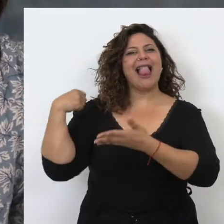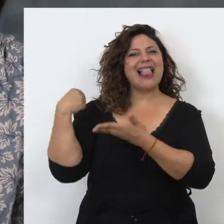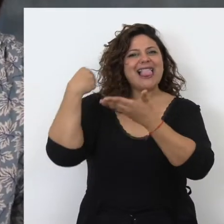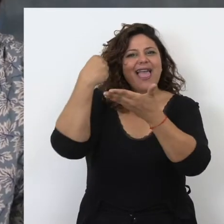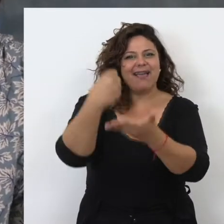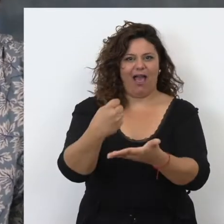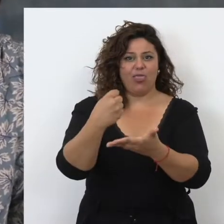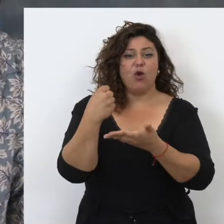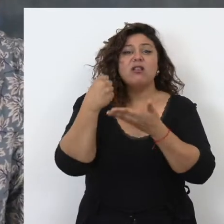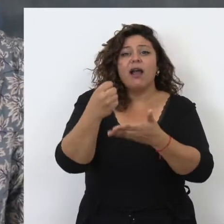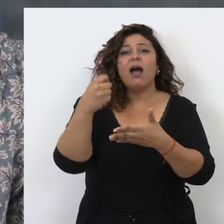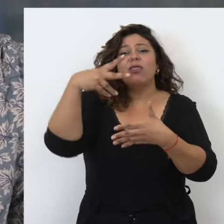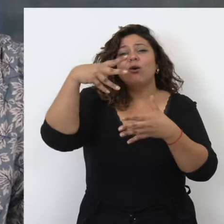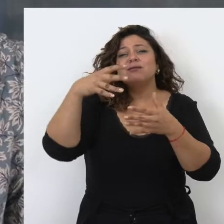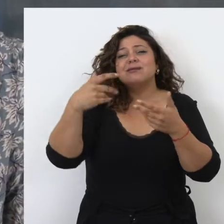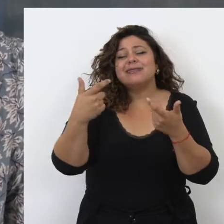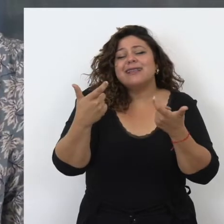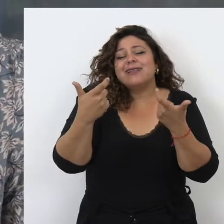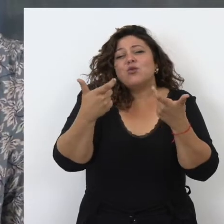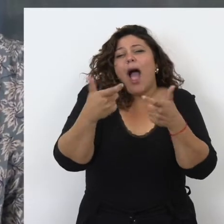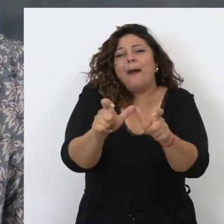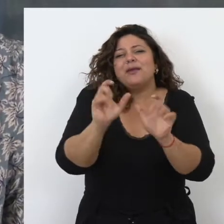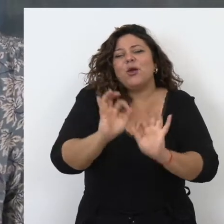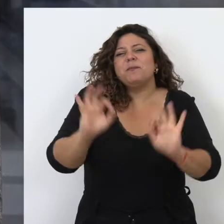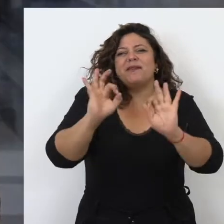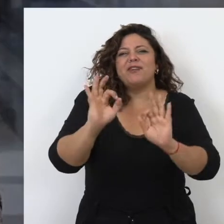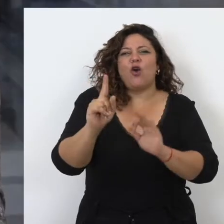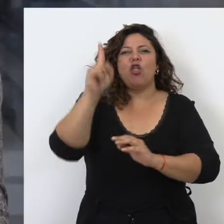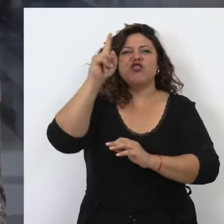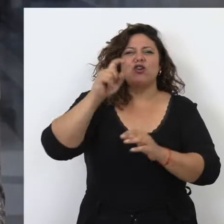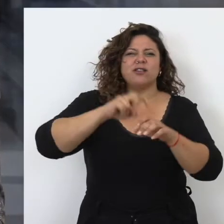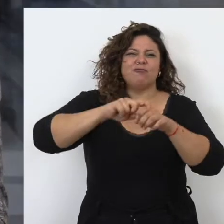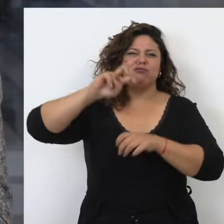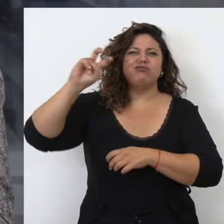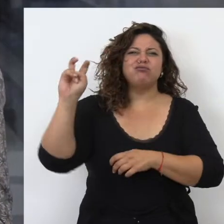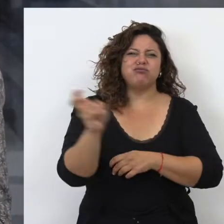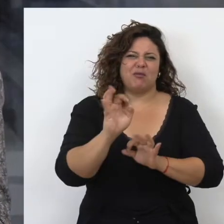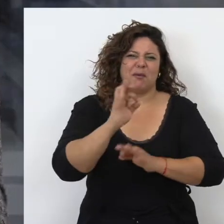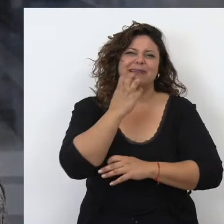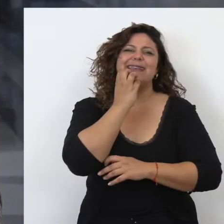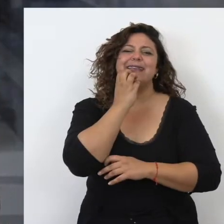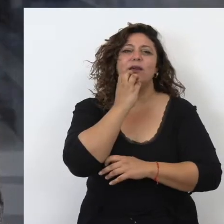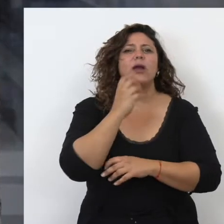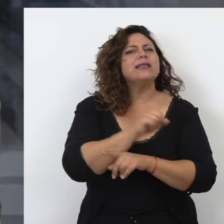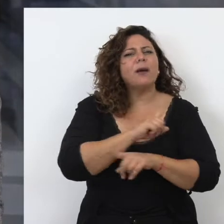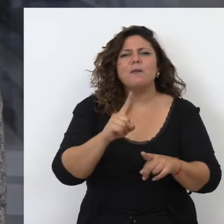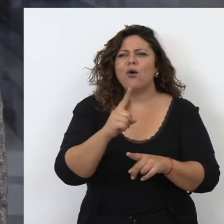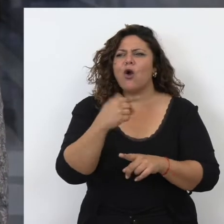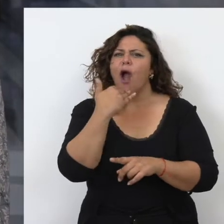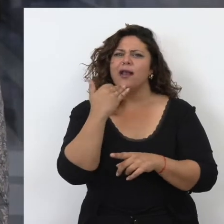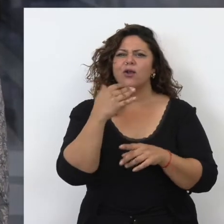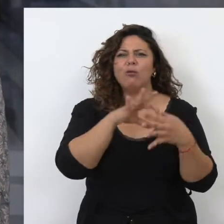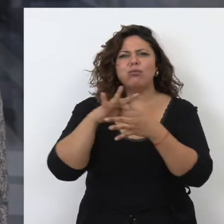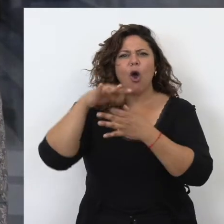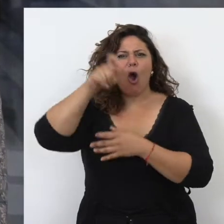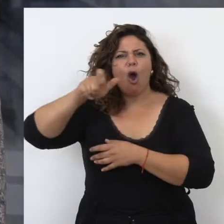legado producido en un mundo pagano como fue el griego. Y tampoco fue solo cosa de hombres. Contra lo que no han querido hacer creer